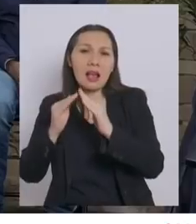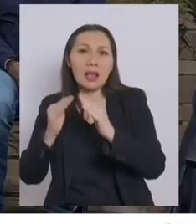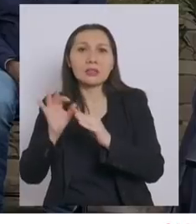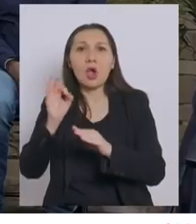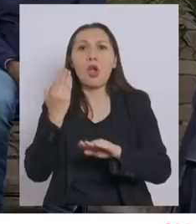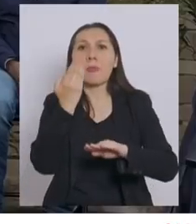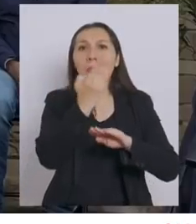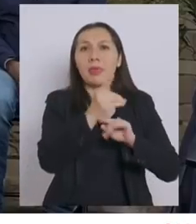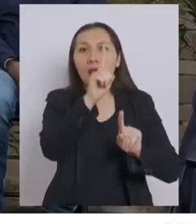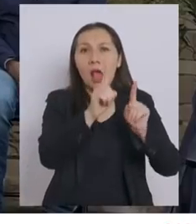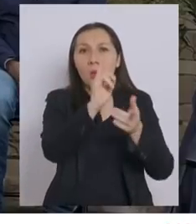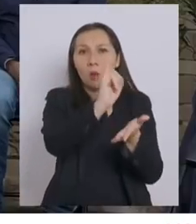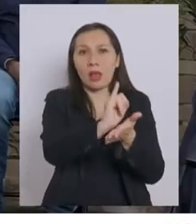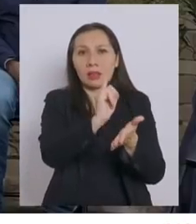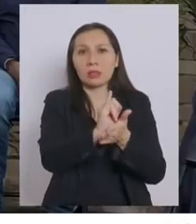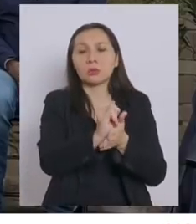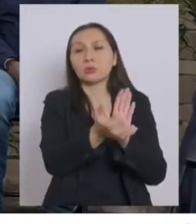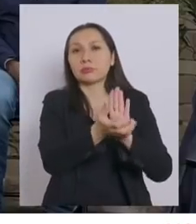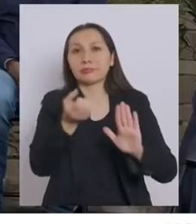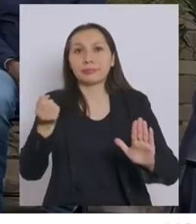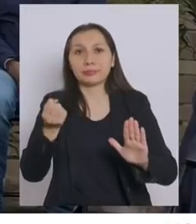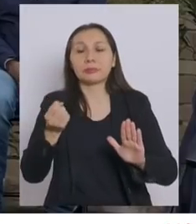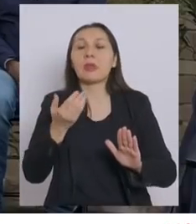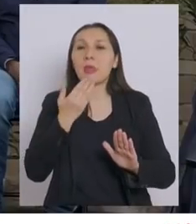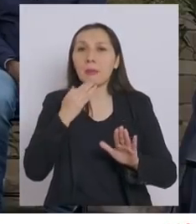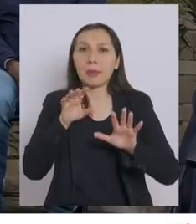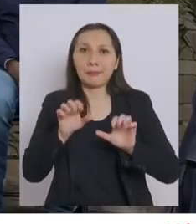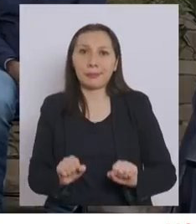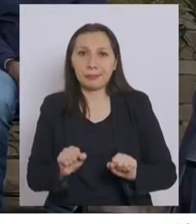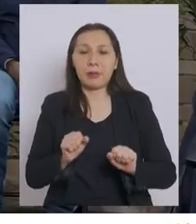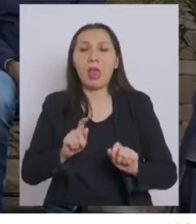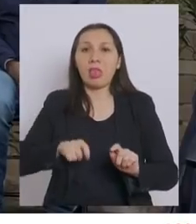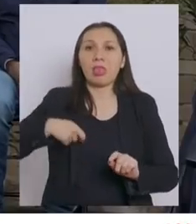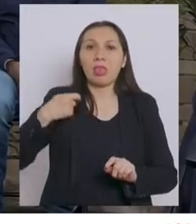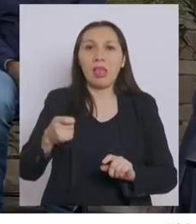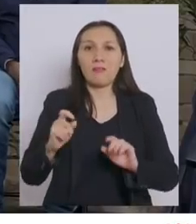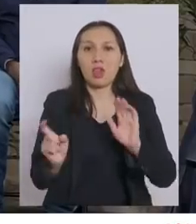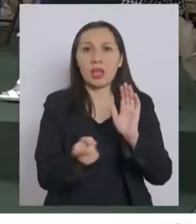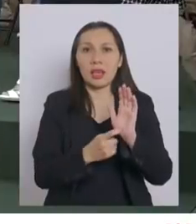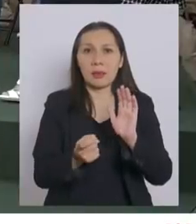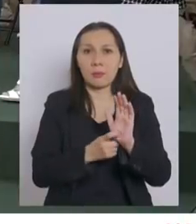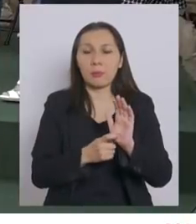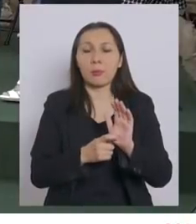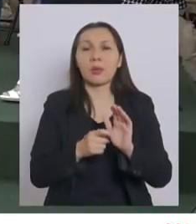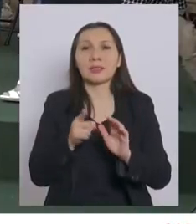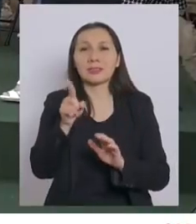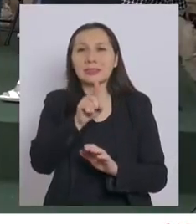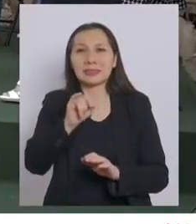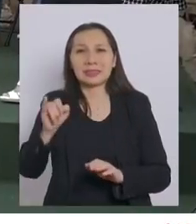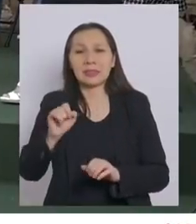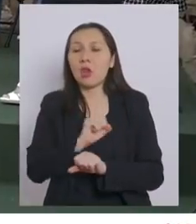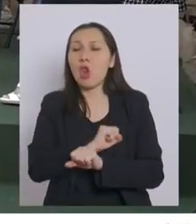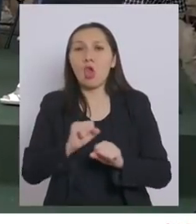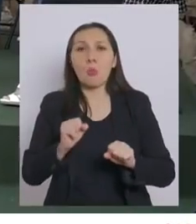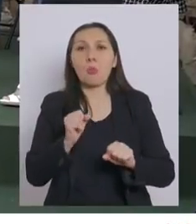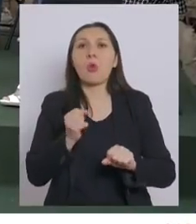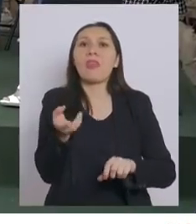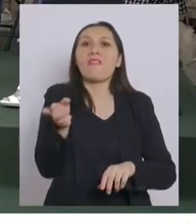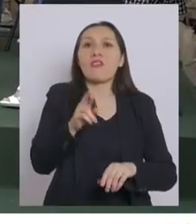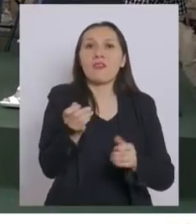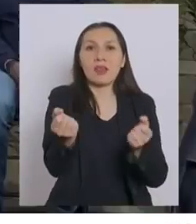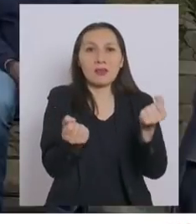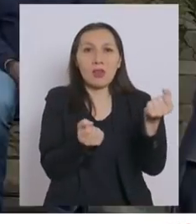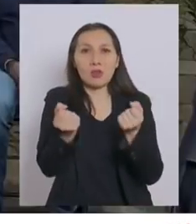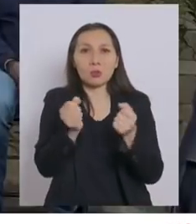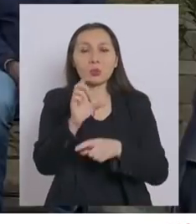soliciten alguna institución financiera. Se les retendrá su devolución de impuestos, se les impedirá sacar su licencia de conducir